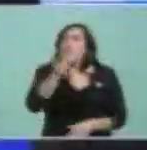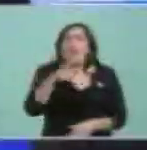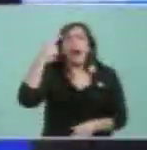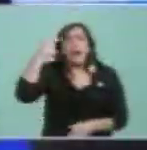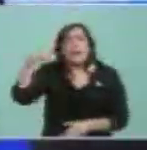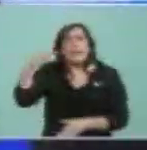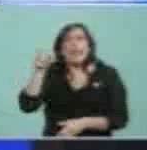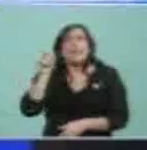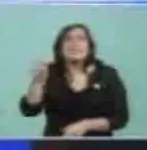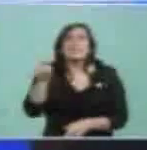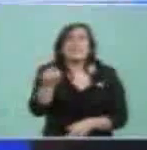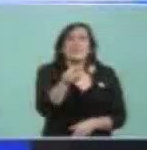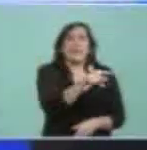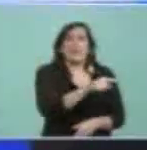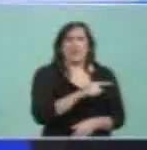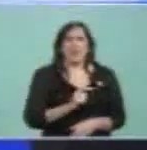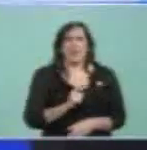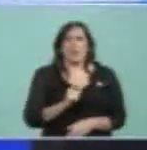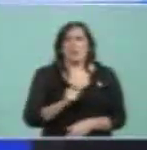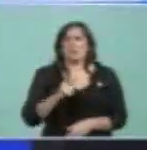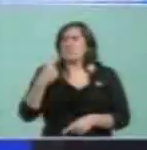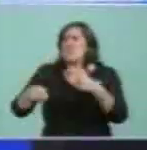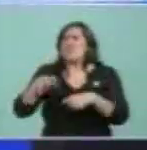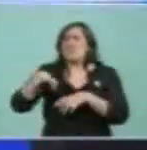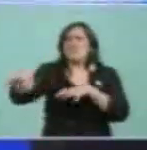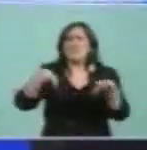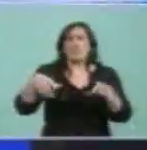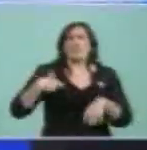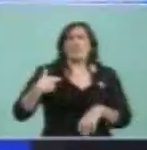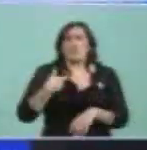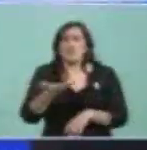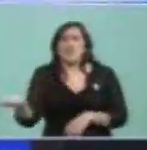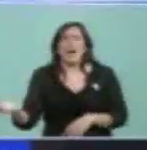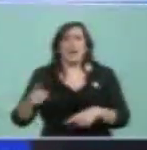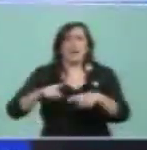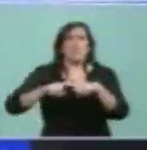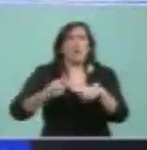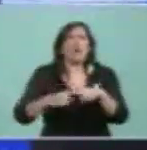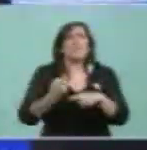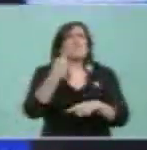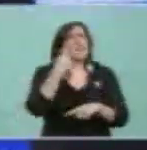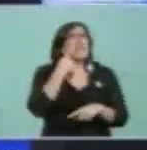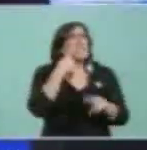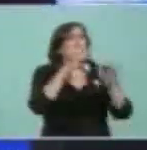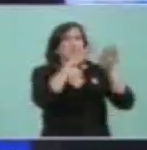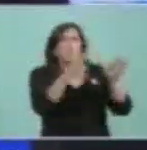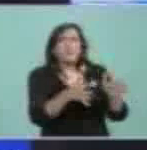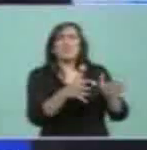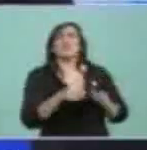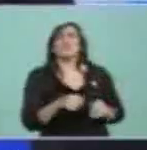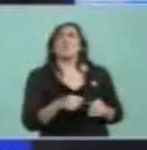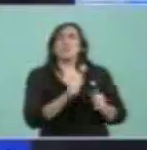sociales, políticos, institucionales,